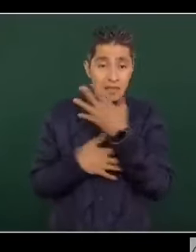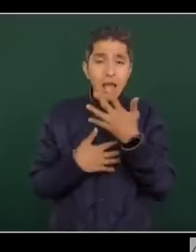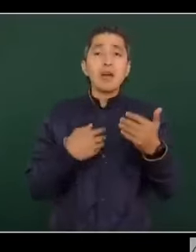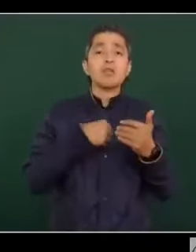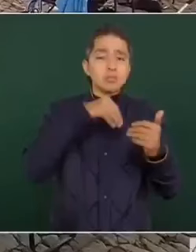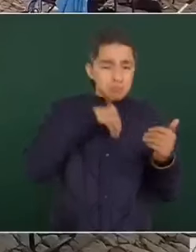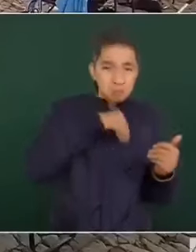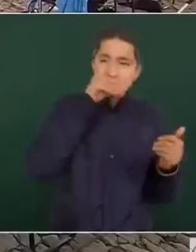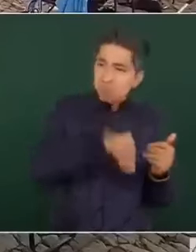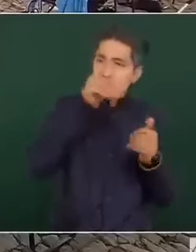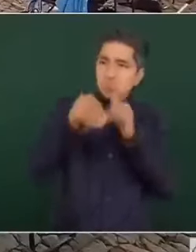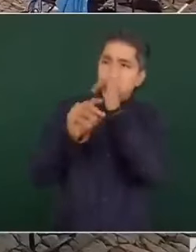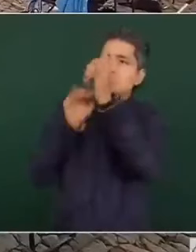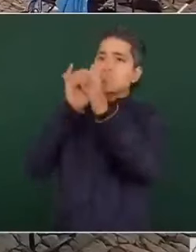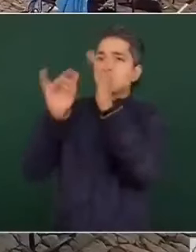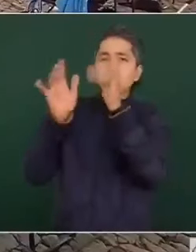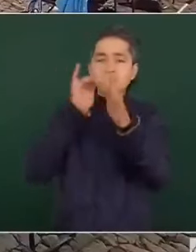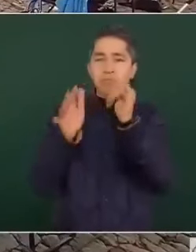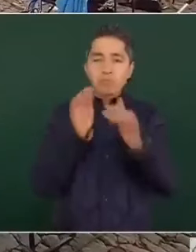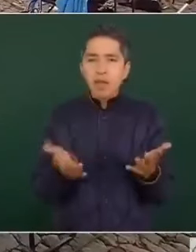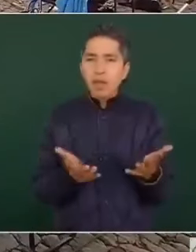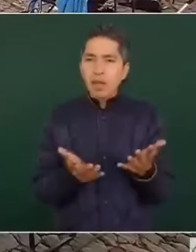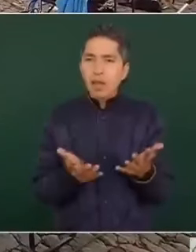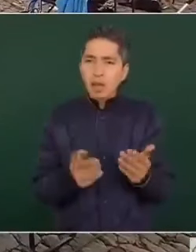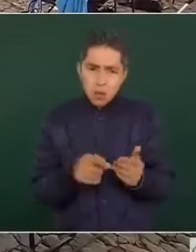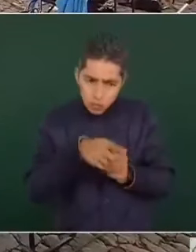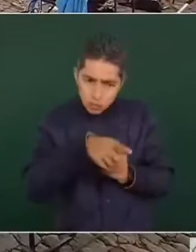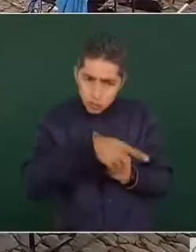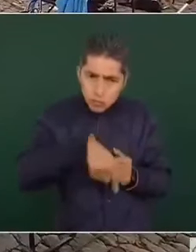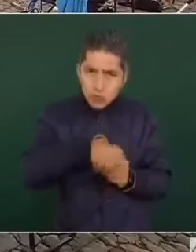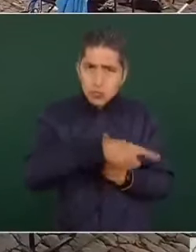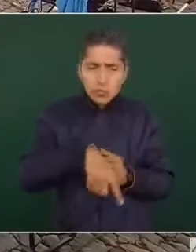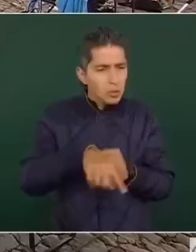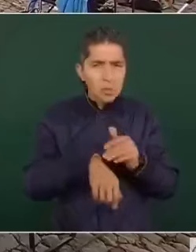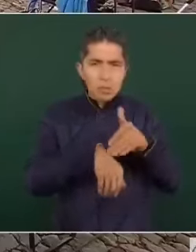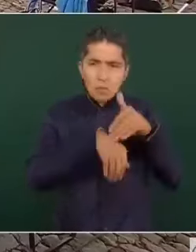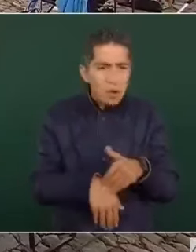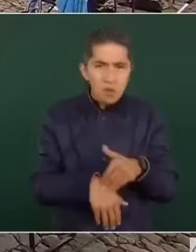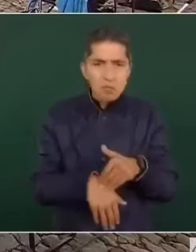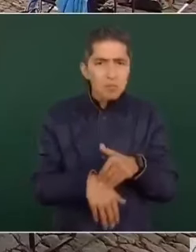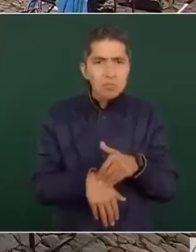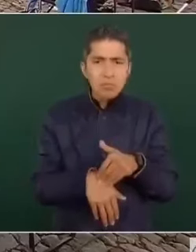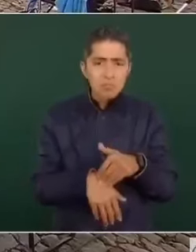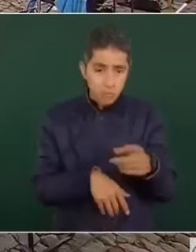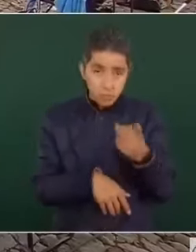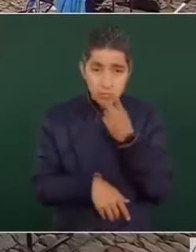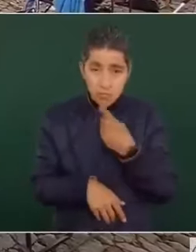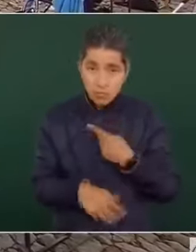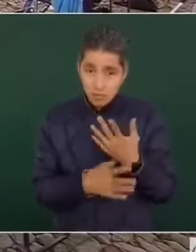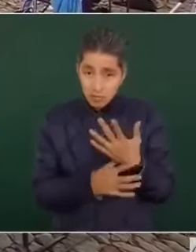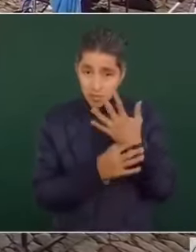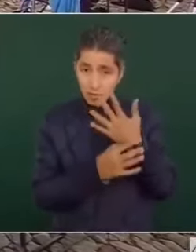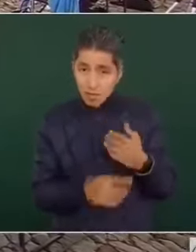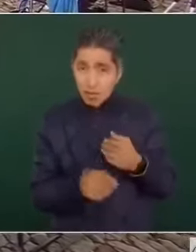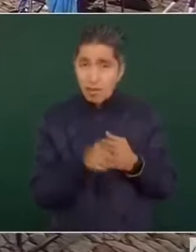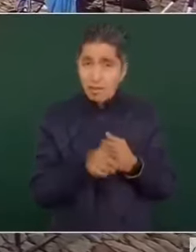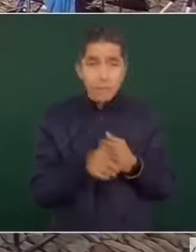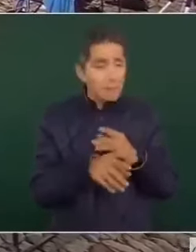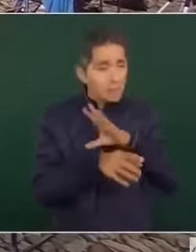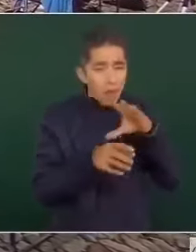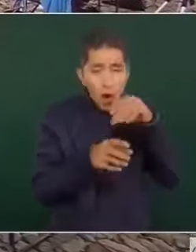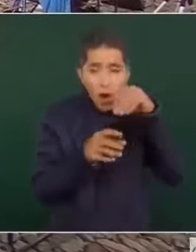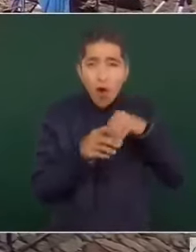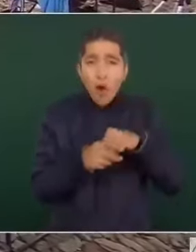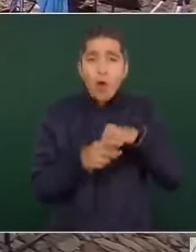principalmente. O sea, están informando que ustedes no van a bajar la guardia, y por lo que me estás diciendo, Bidulfo, en todos los